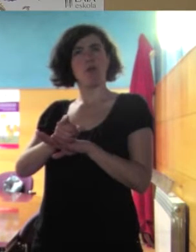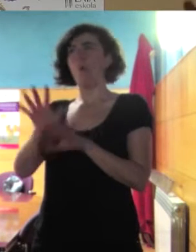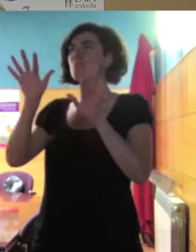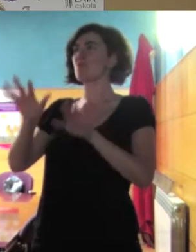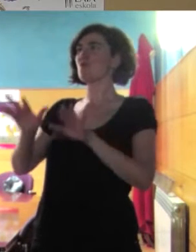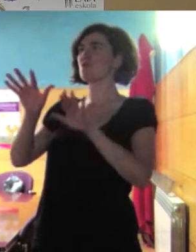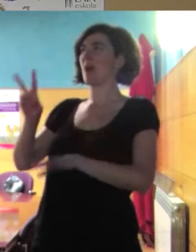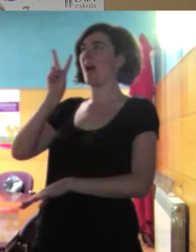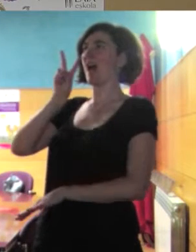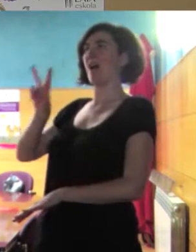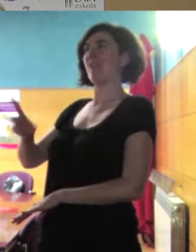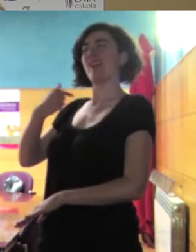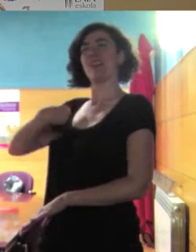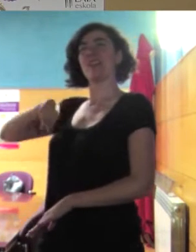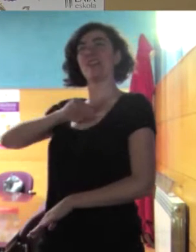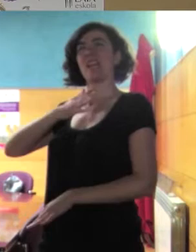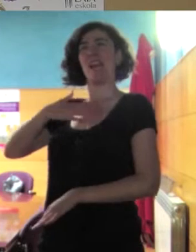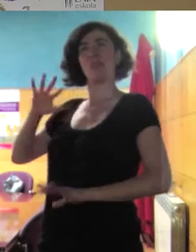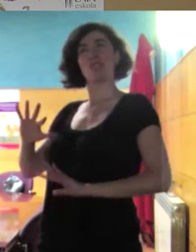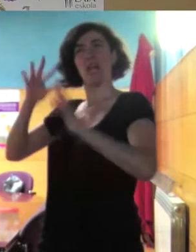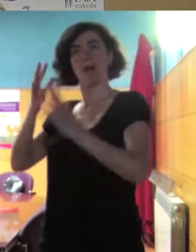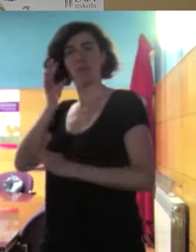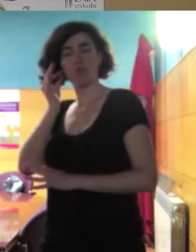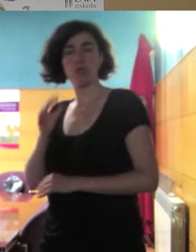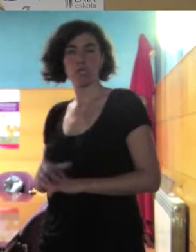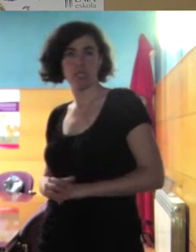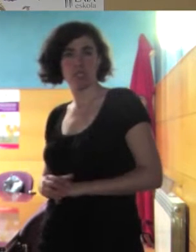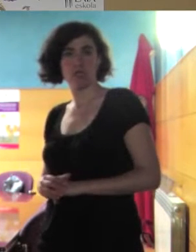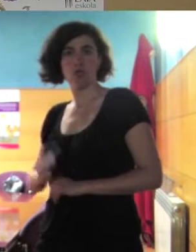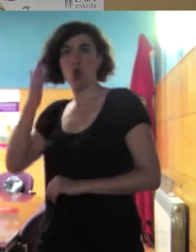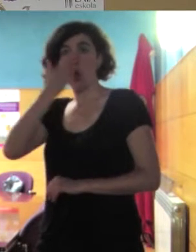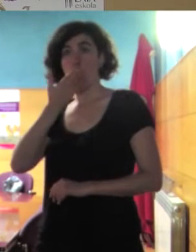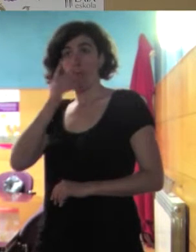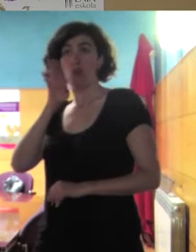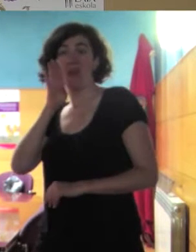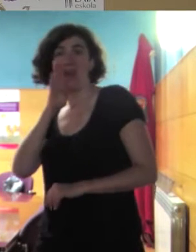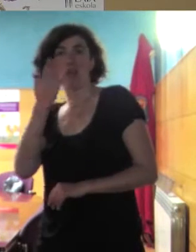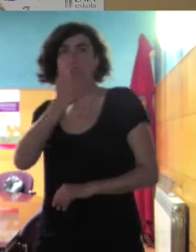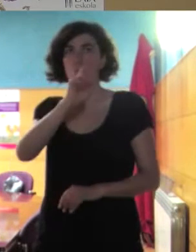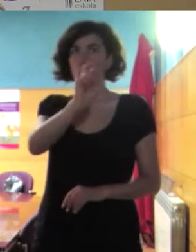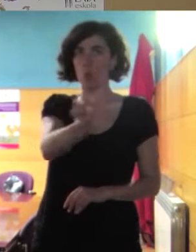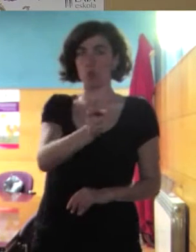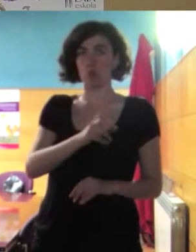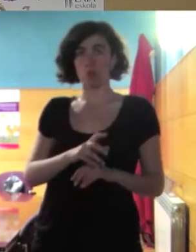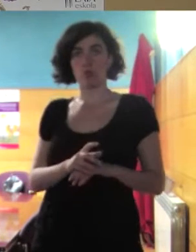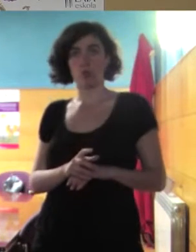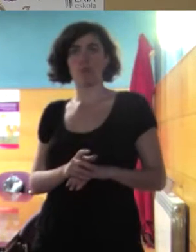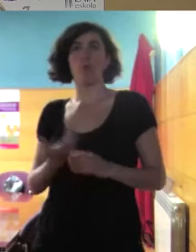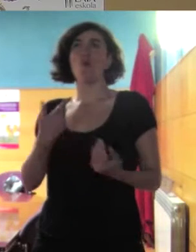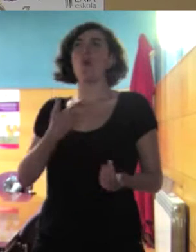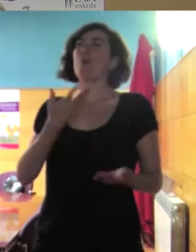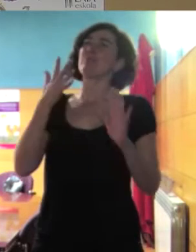de él desde luego en esta escuela y en las otras no se dice esto de esta manera